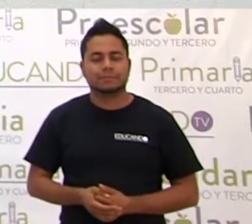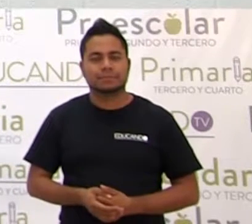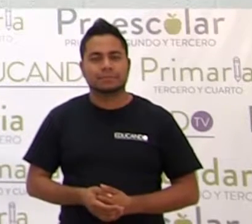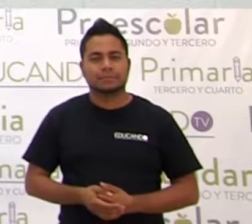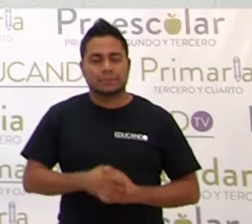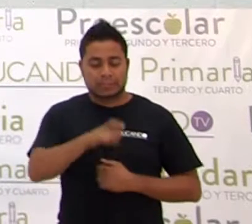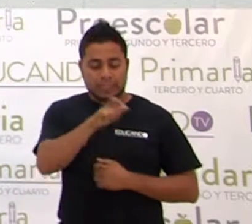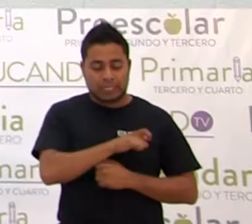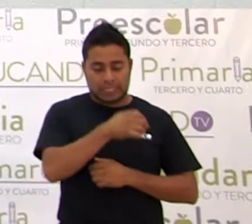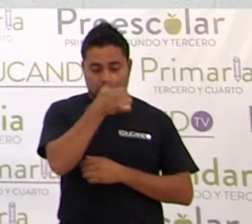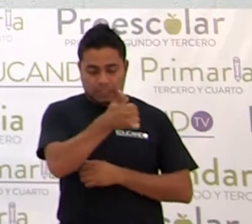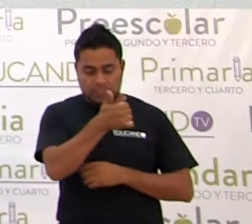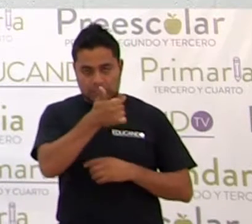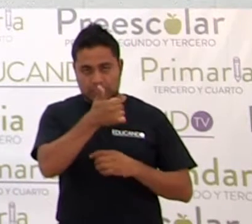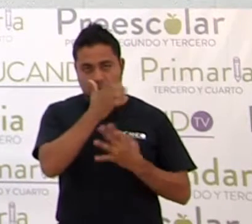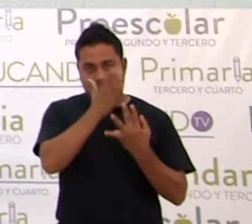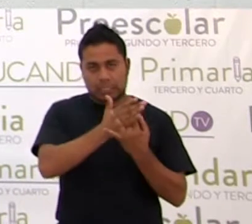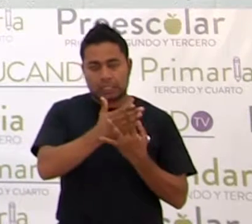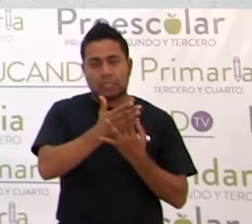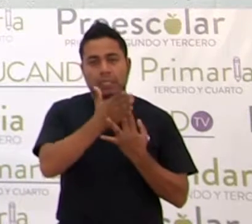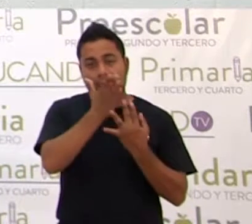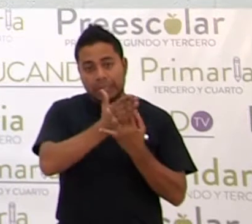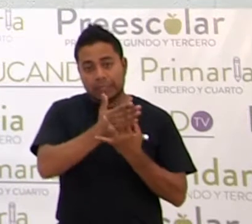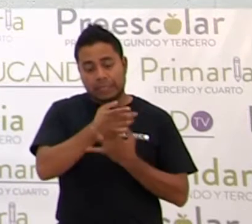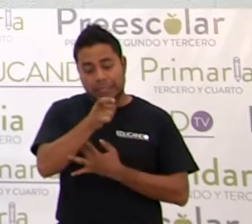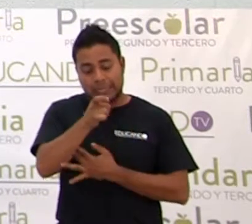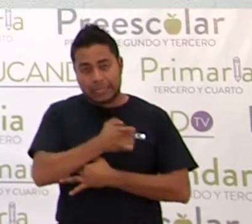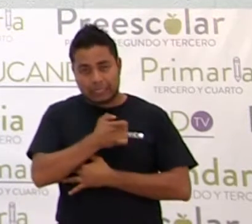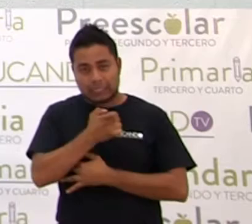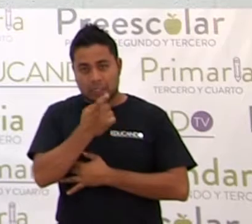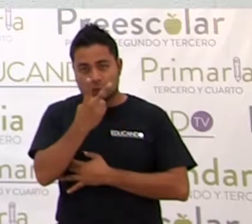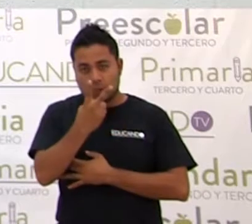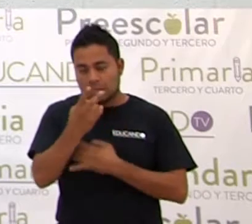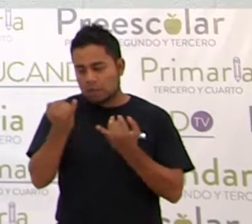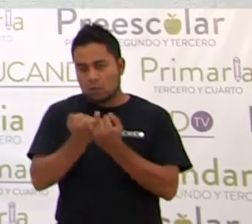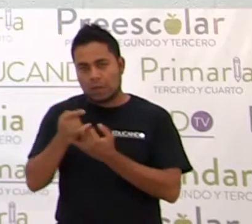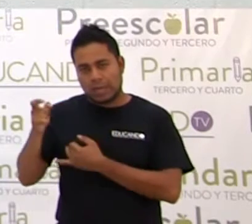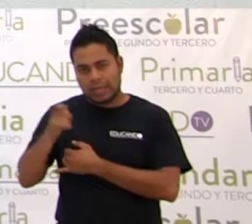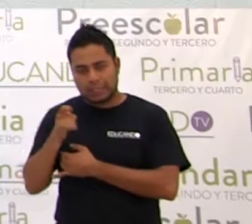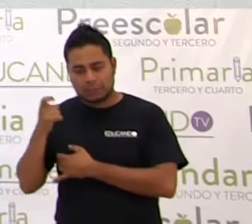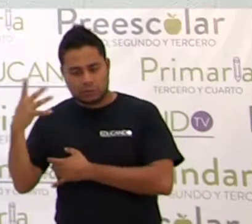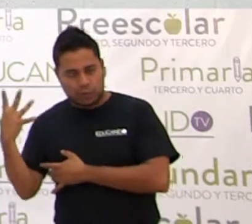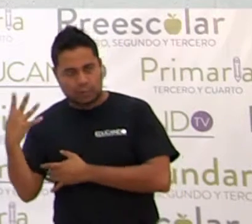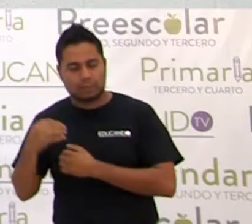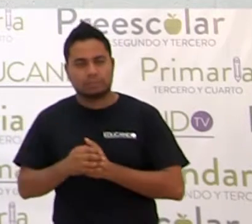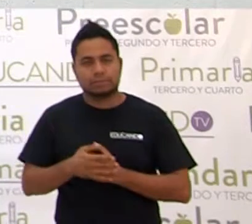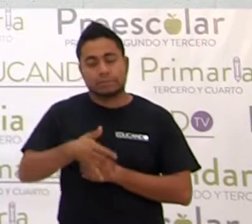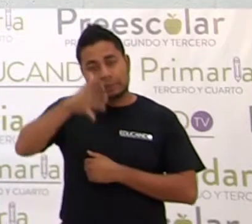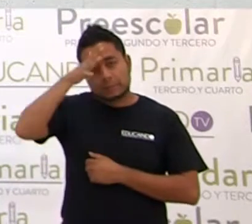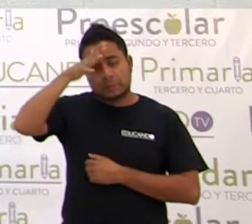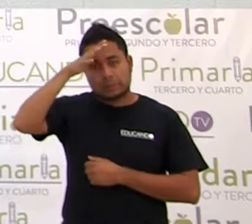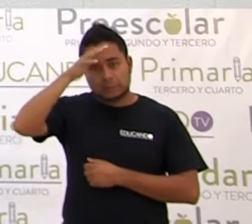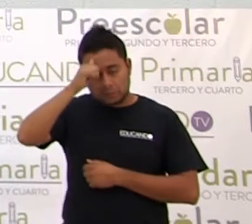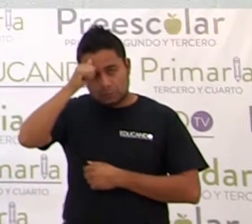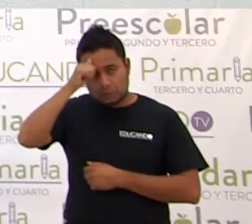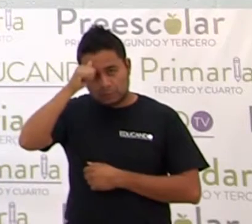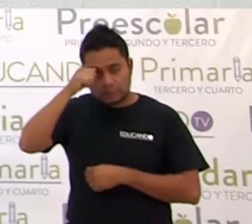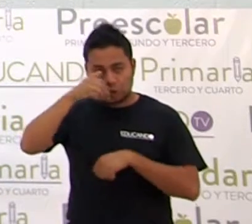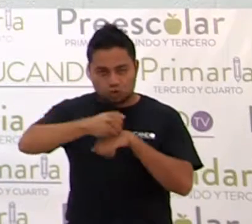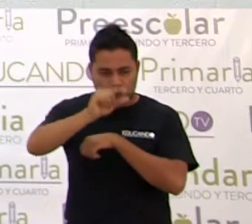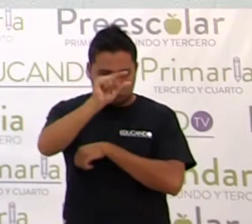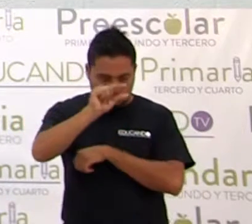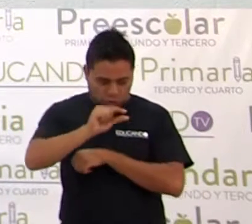X sexta entre x cuadrada, x cuarta. Recordemos que se tienen que